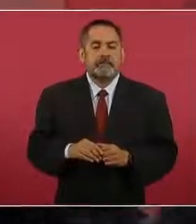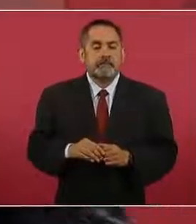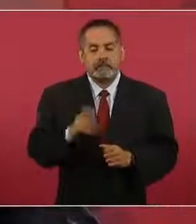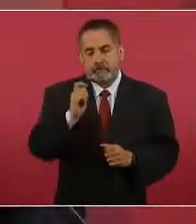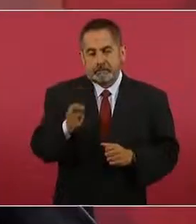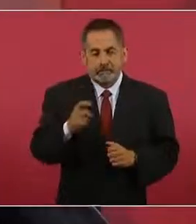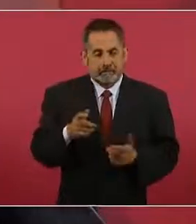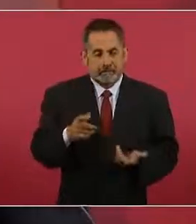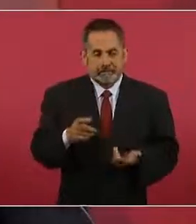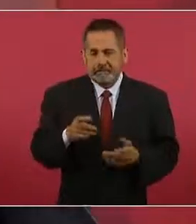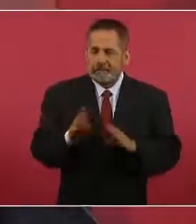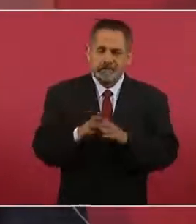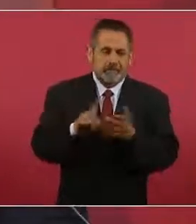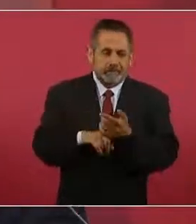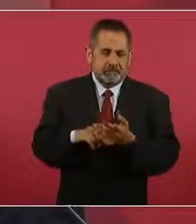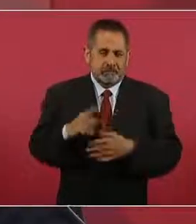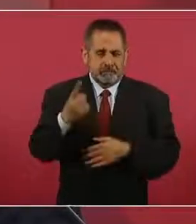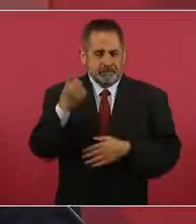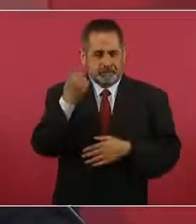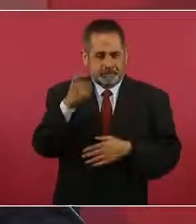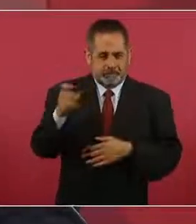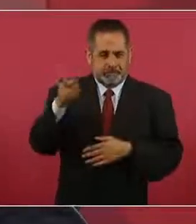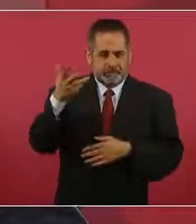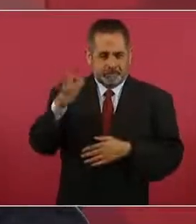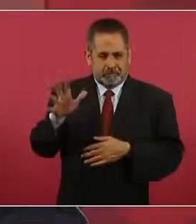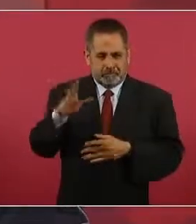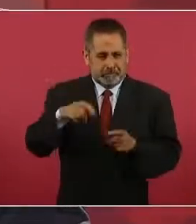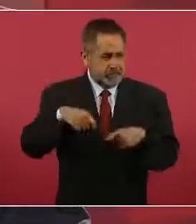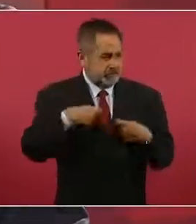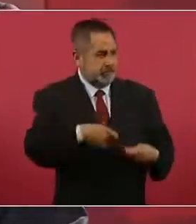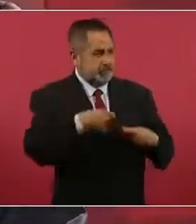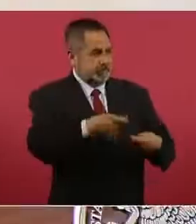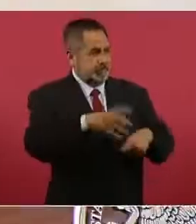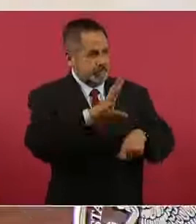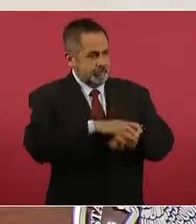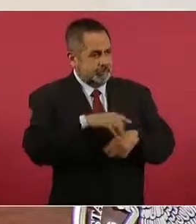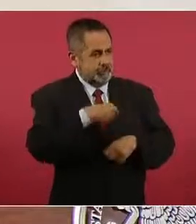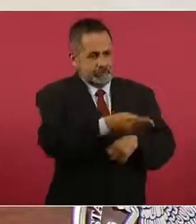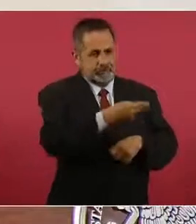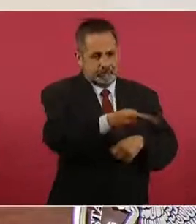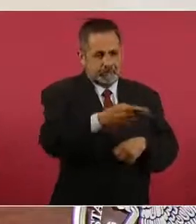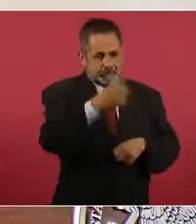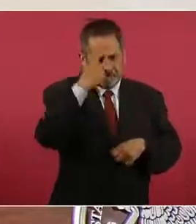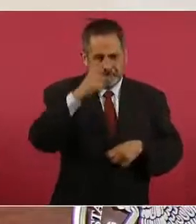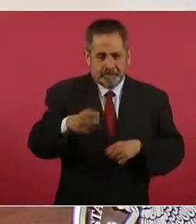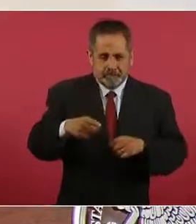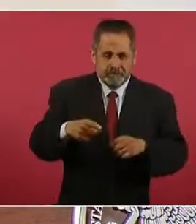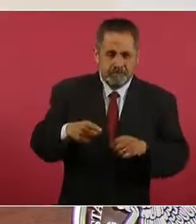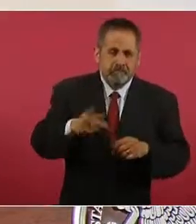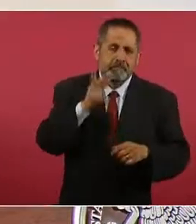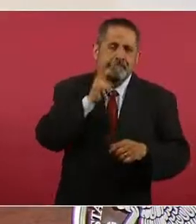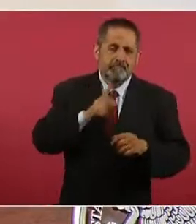y entregaron 110 concesiones para sacar el tesoro.